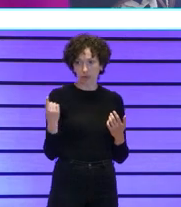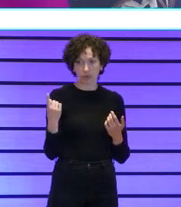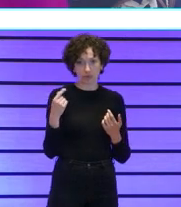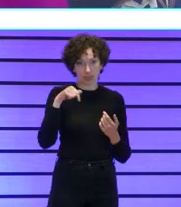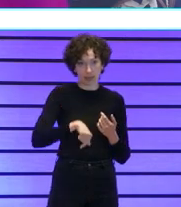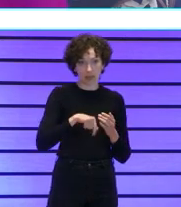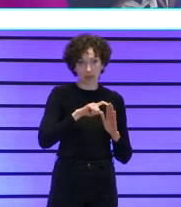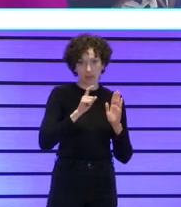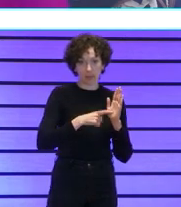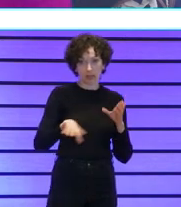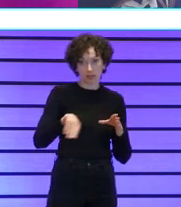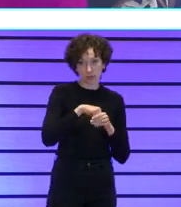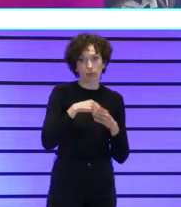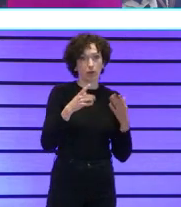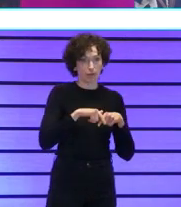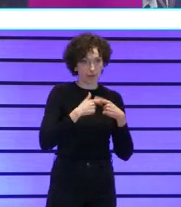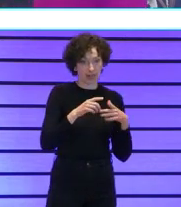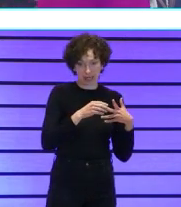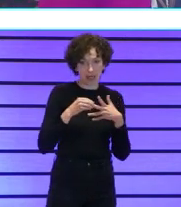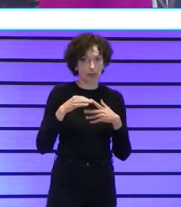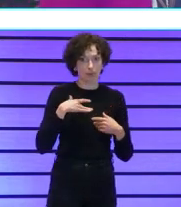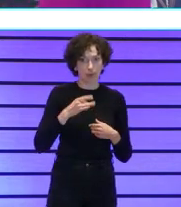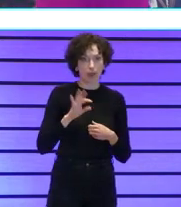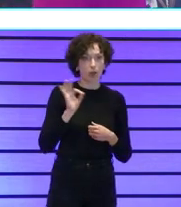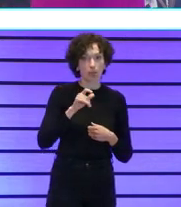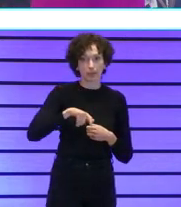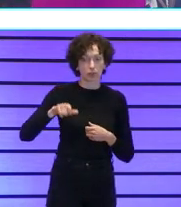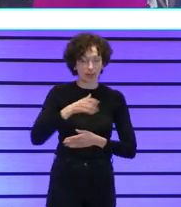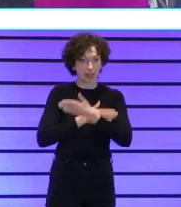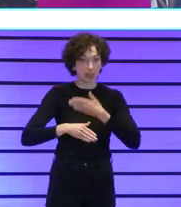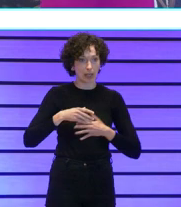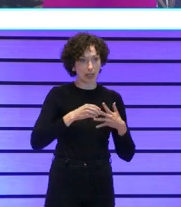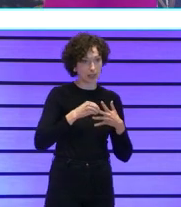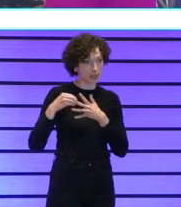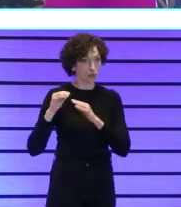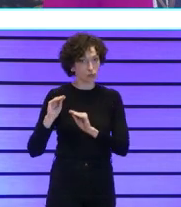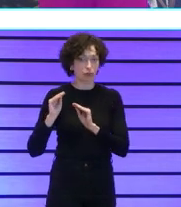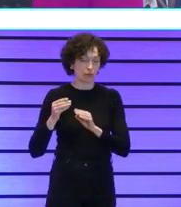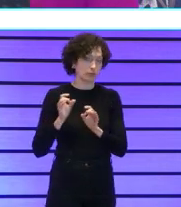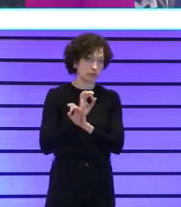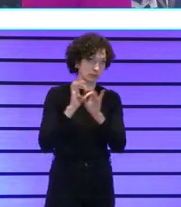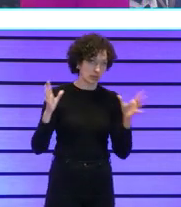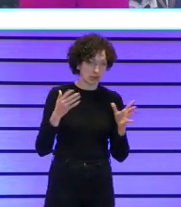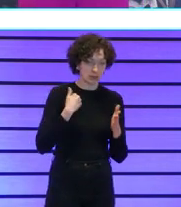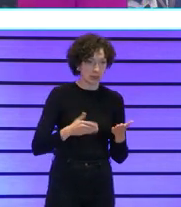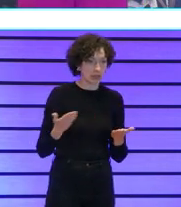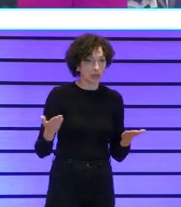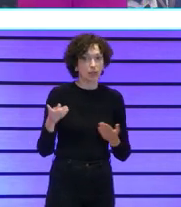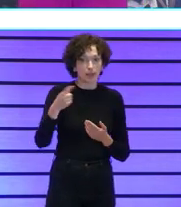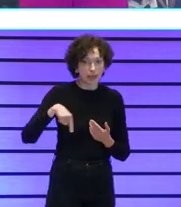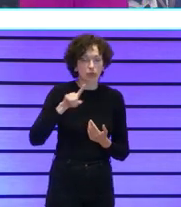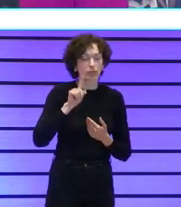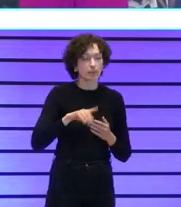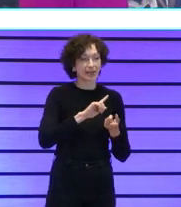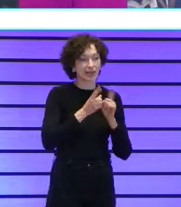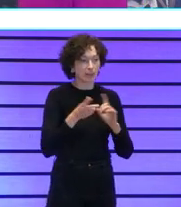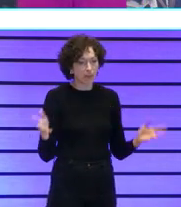inclusión un liderazgo de las familias el liderazgo de las personas con discapacidad pues queda más que evidente entonces ellos también son agentes de